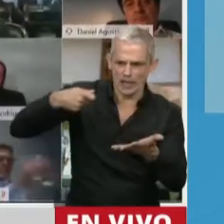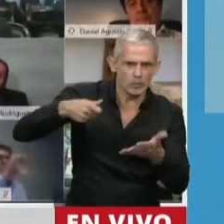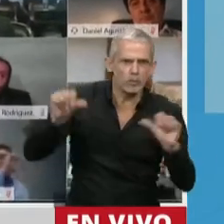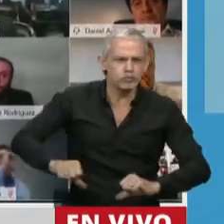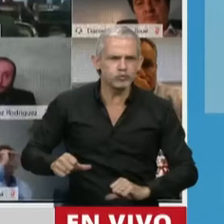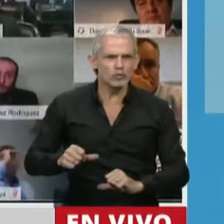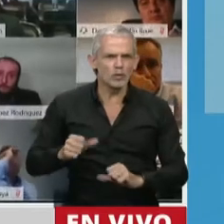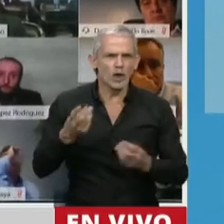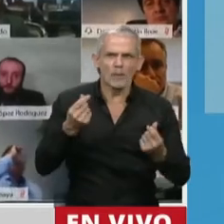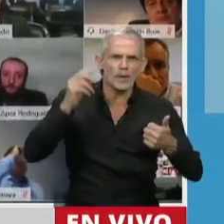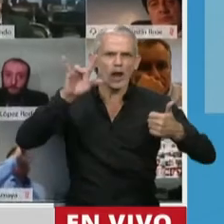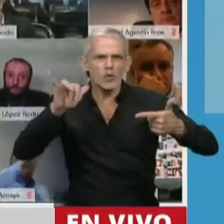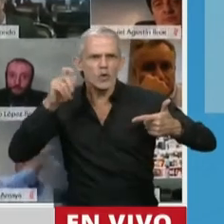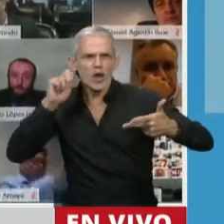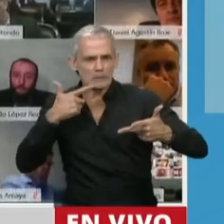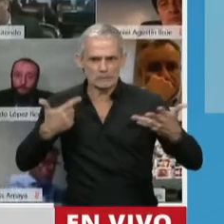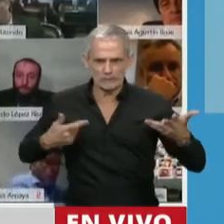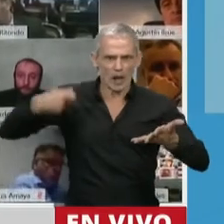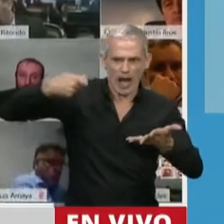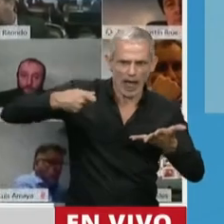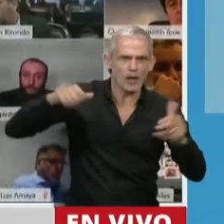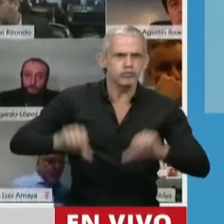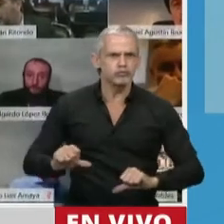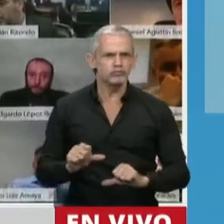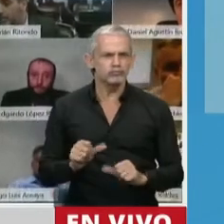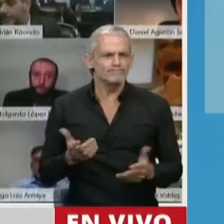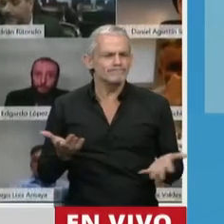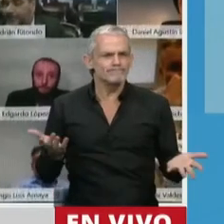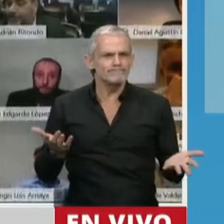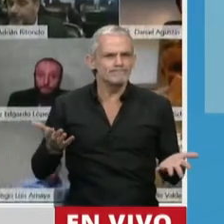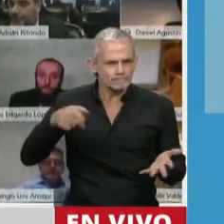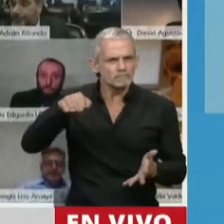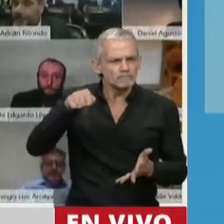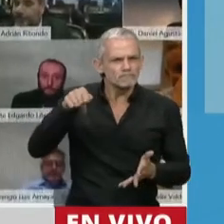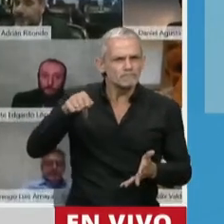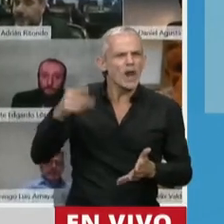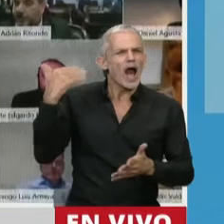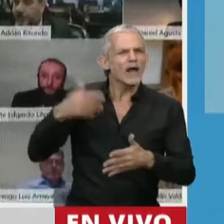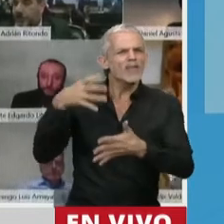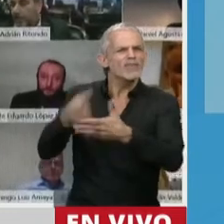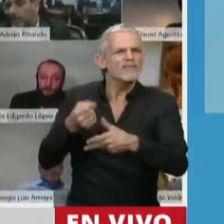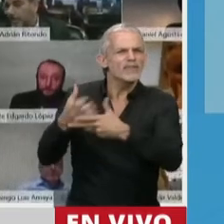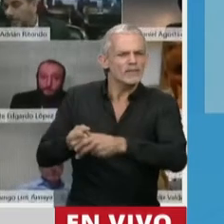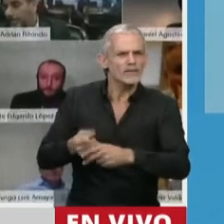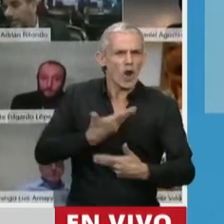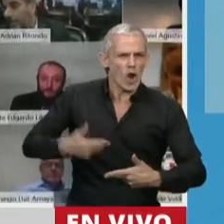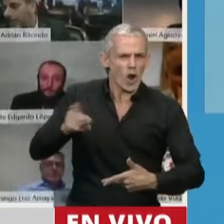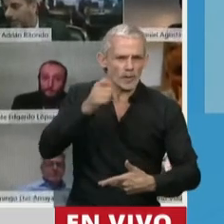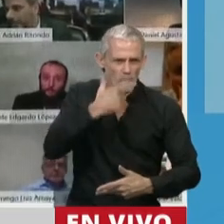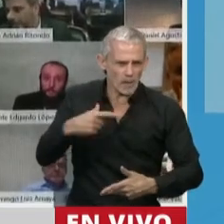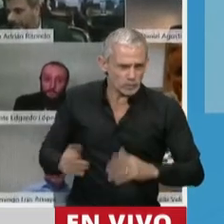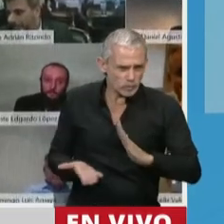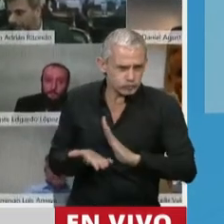ninguna tarifa porque no sé de qué lugar hablan cuando fueron fruto y defendieron al gobierno que mayor aumento